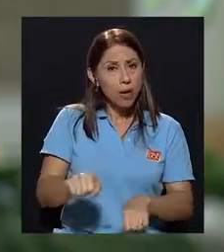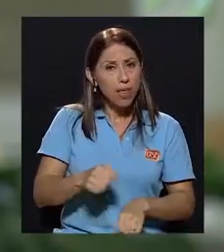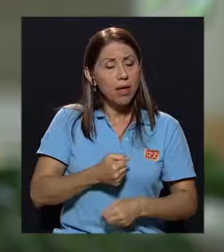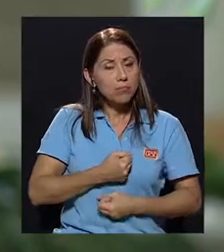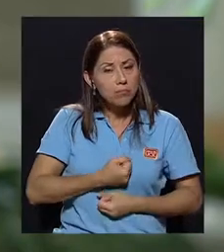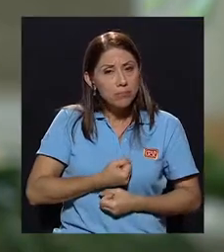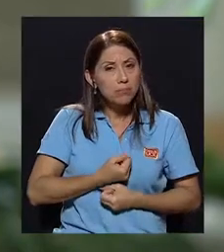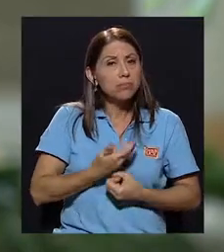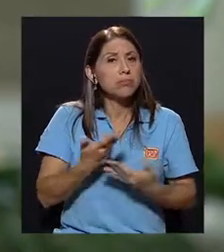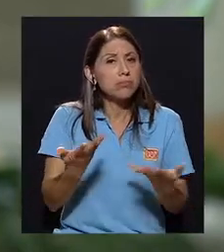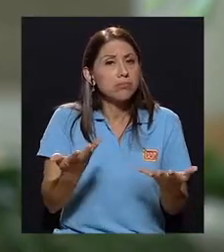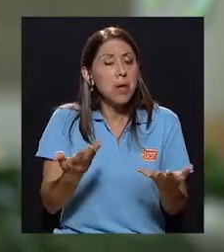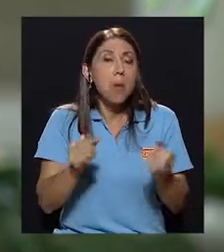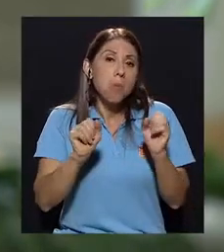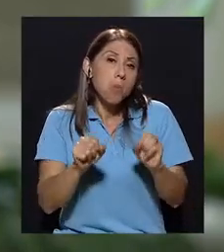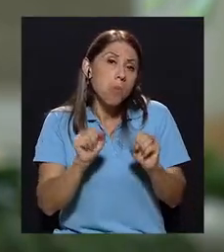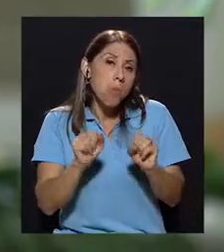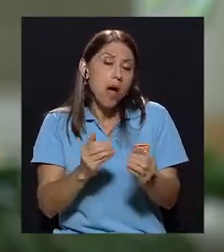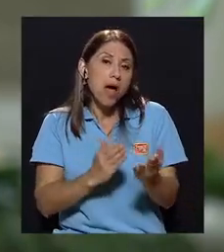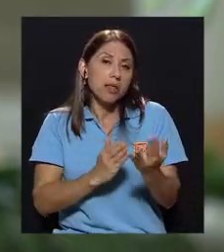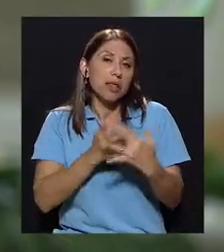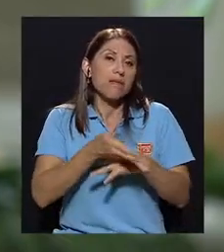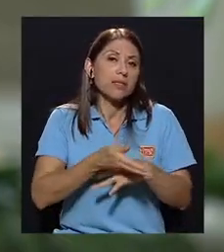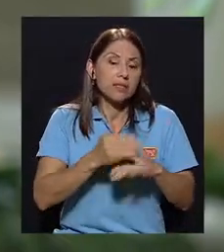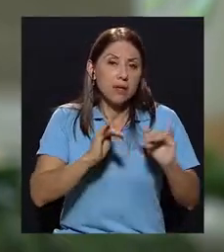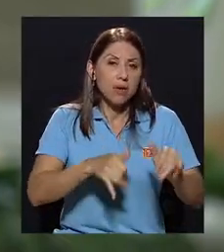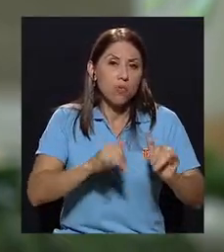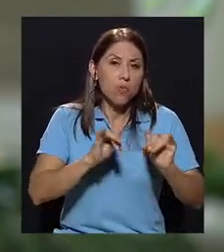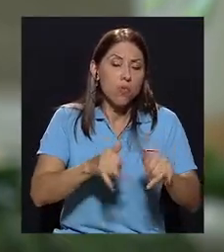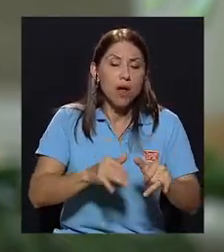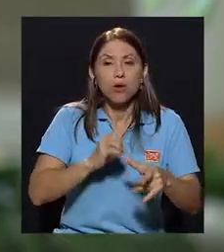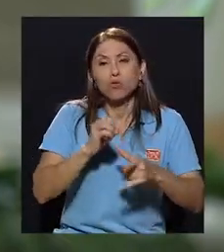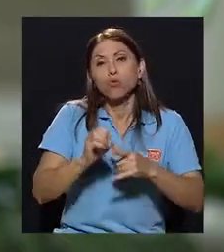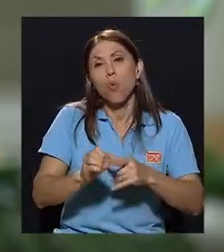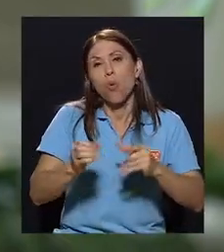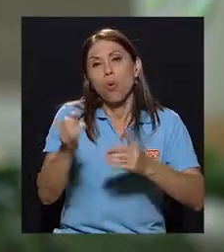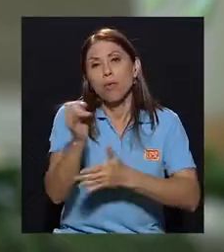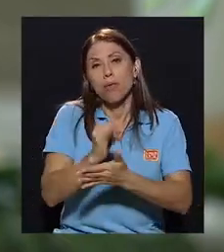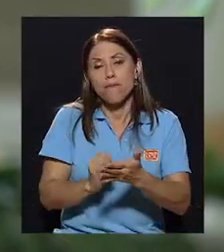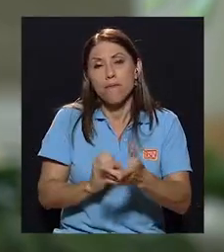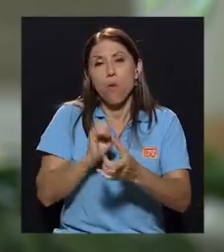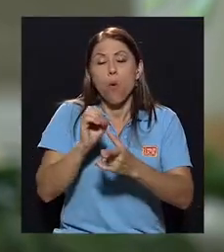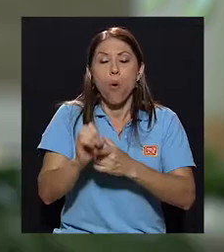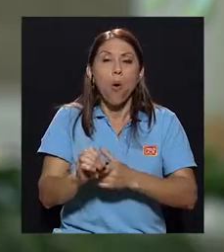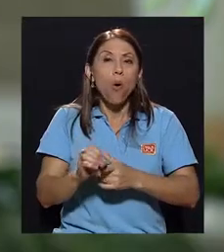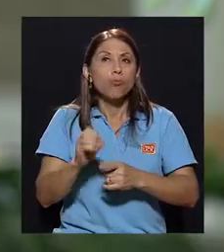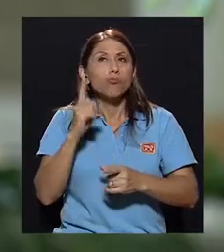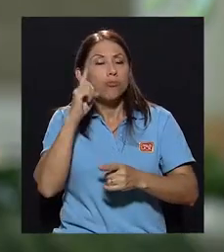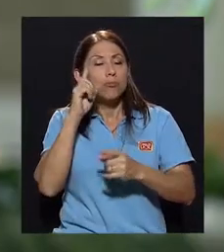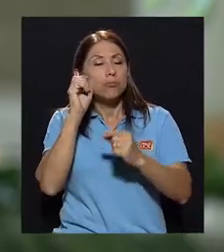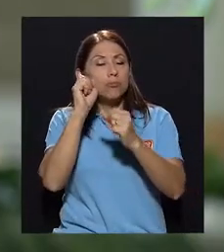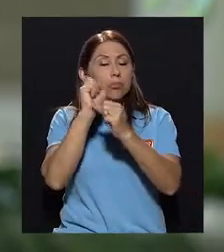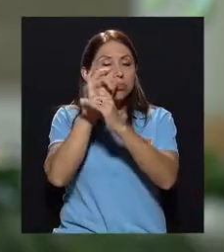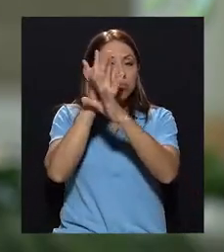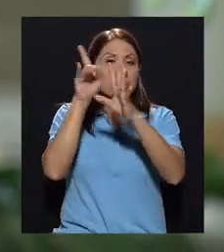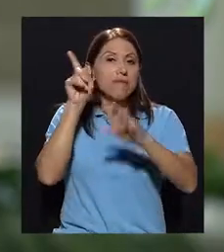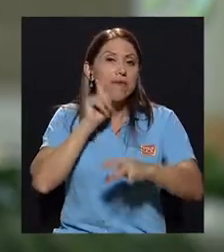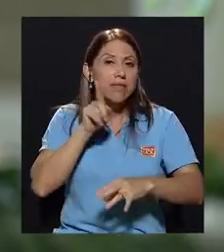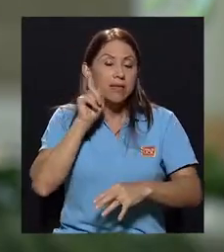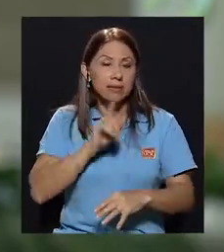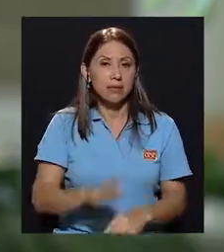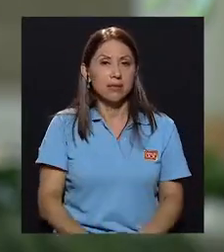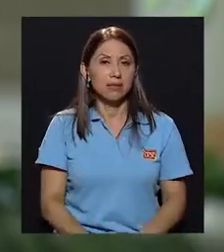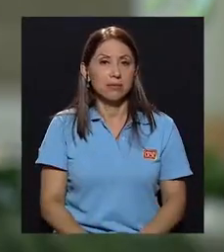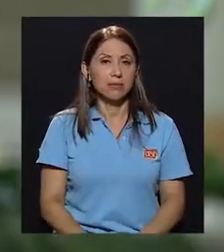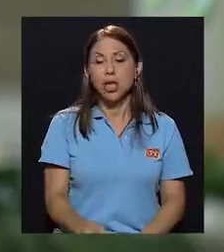expresar, sea a través de juegos, a través de dibujos, a través de fantasías, no dejarlo como